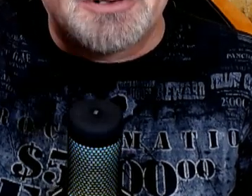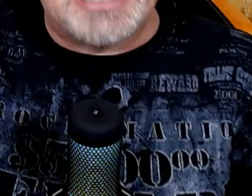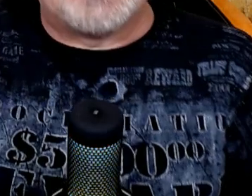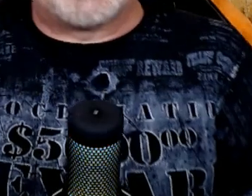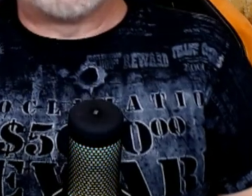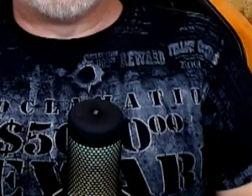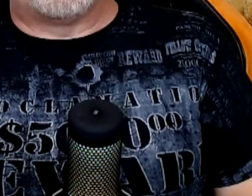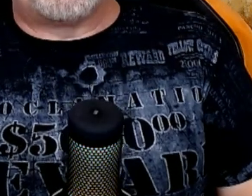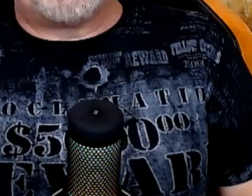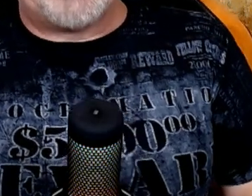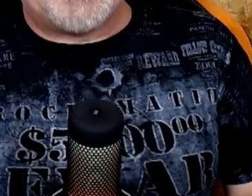ámonos riendo raza la carcajada